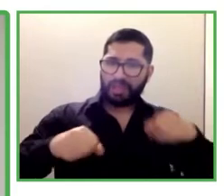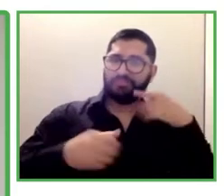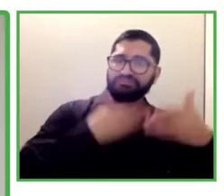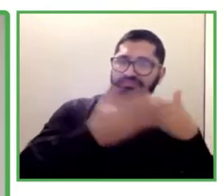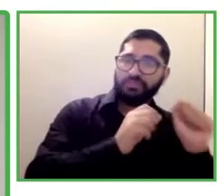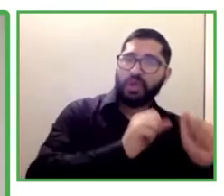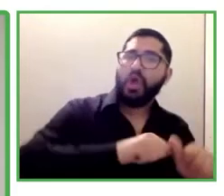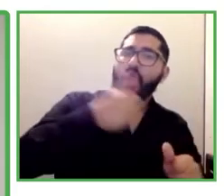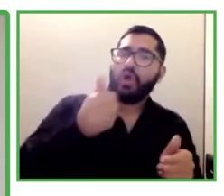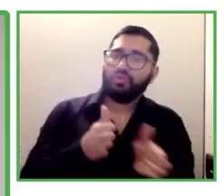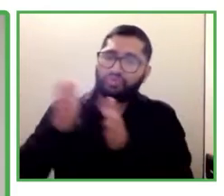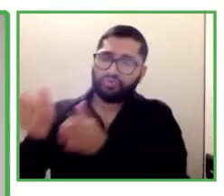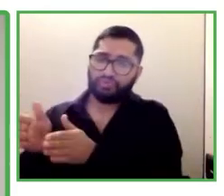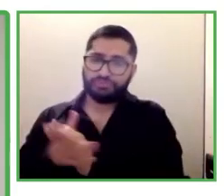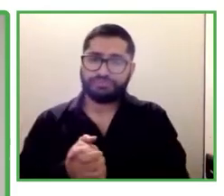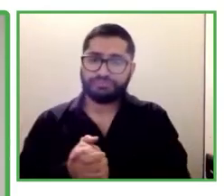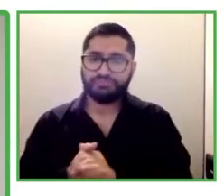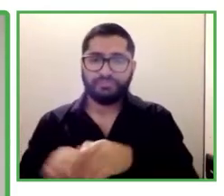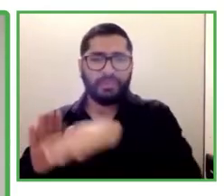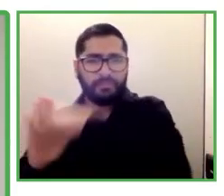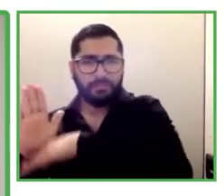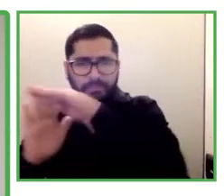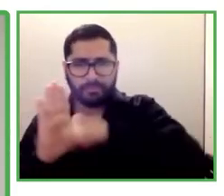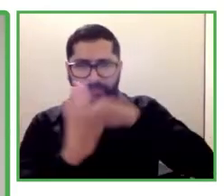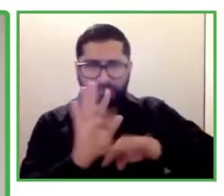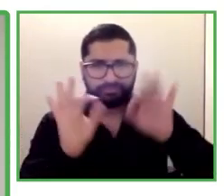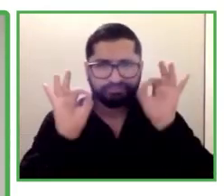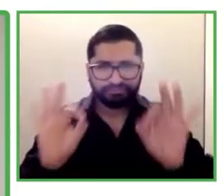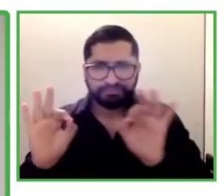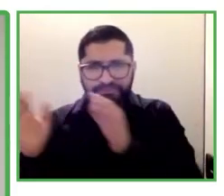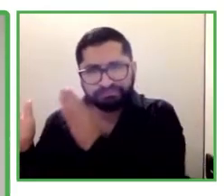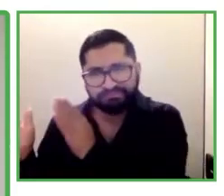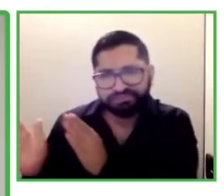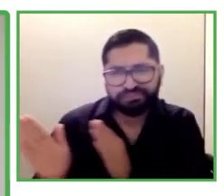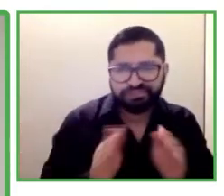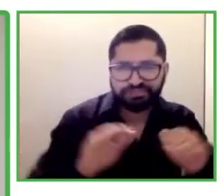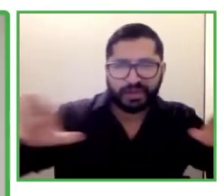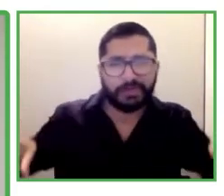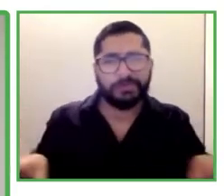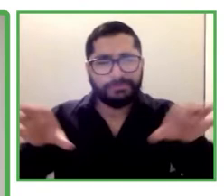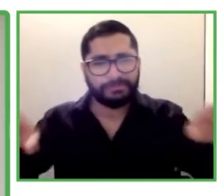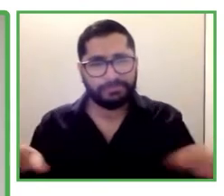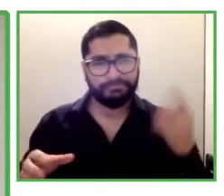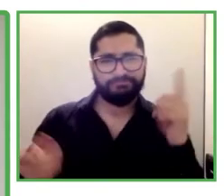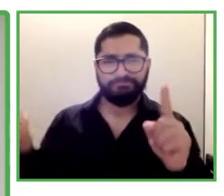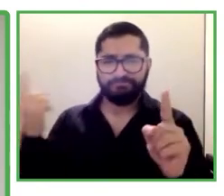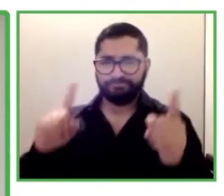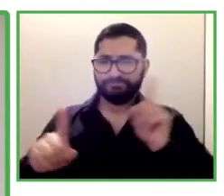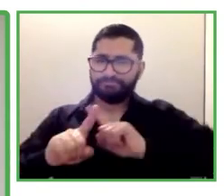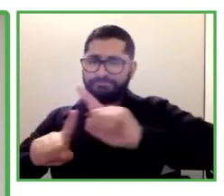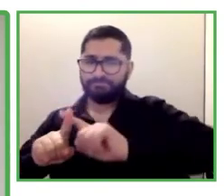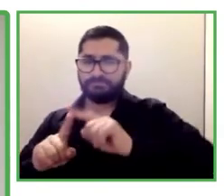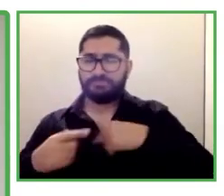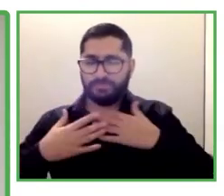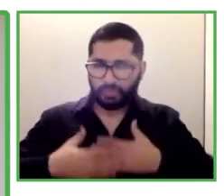después vamos a escuchar a otros alumnos que también quieren hacer sociedades con los actores sociales.